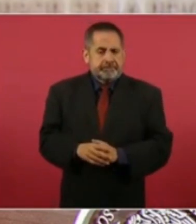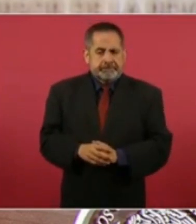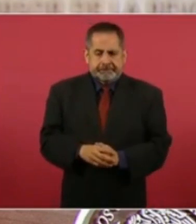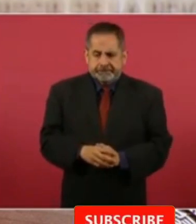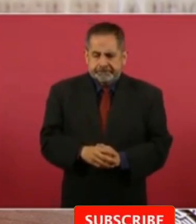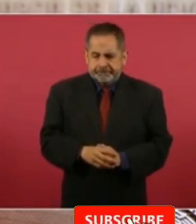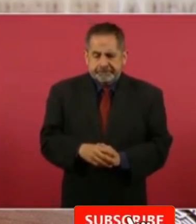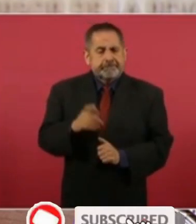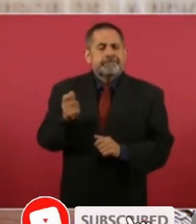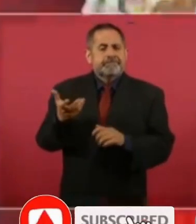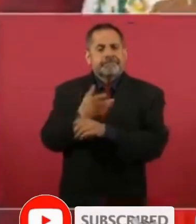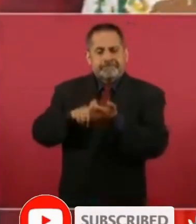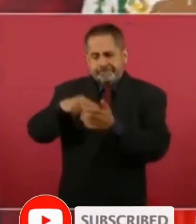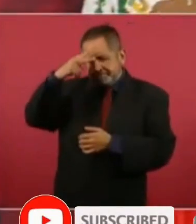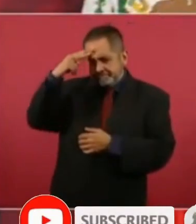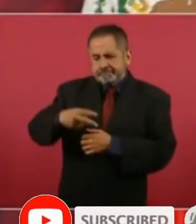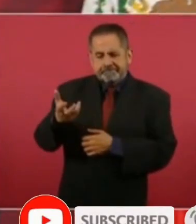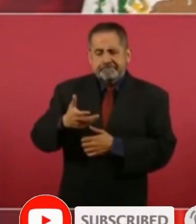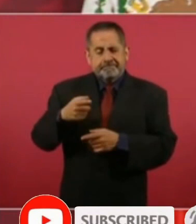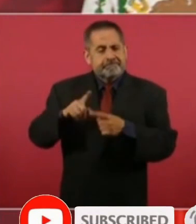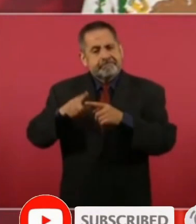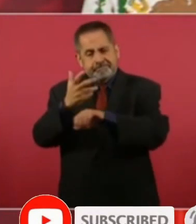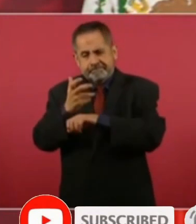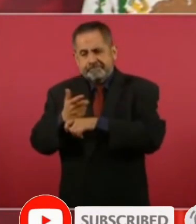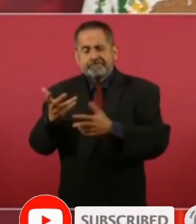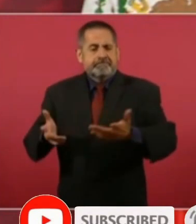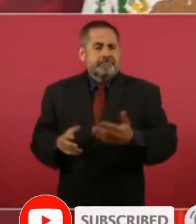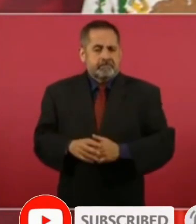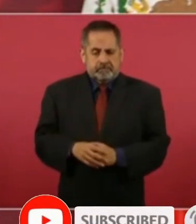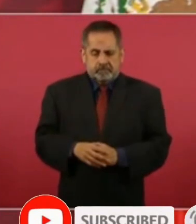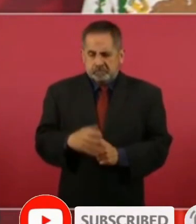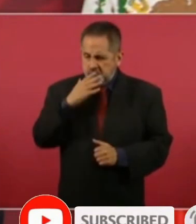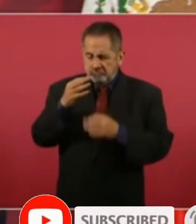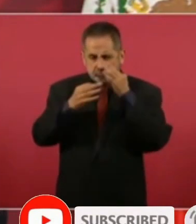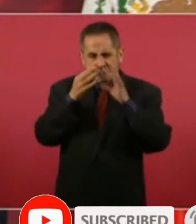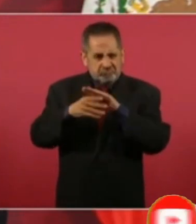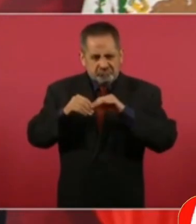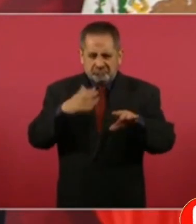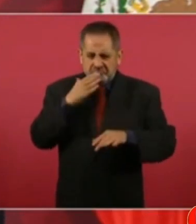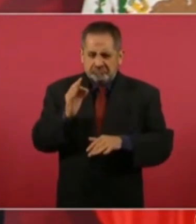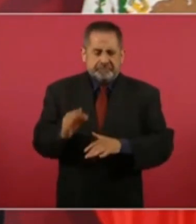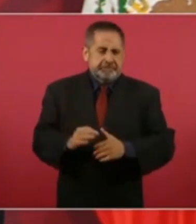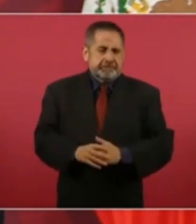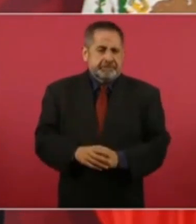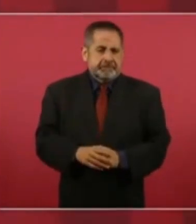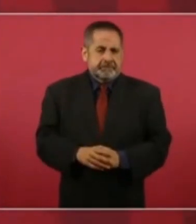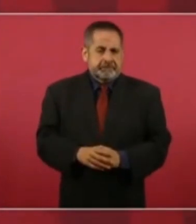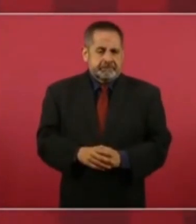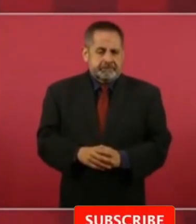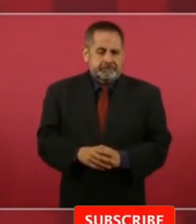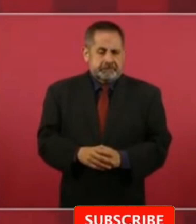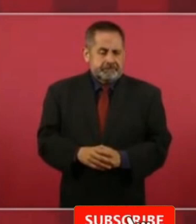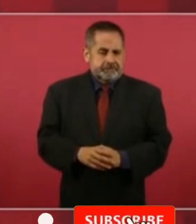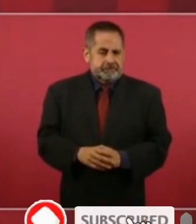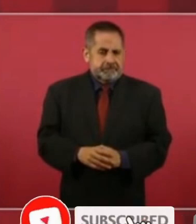lo que hacen los mexicanos en Estados Unidos. Un buen documental de